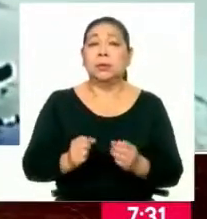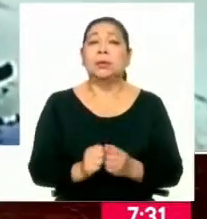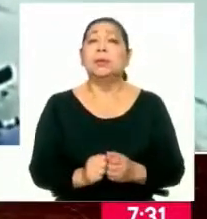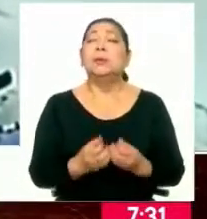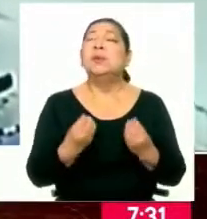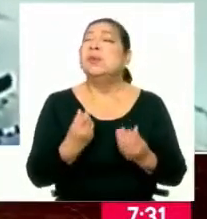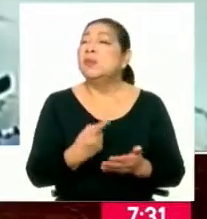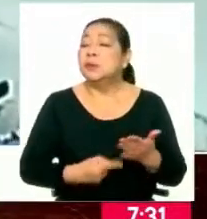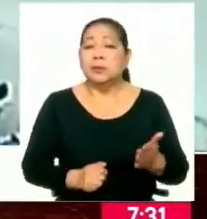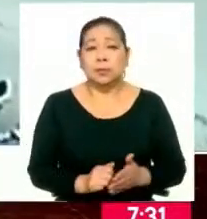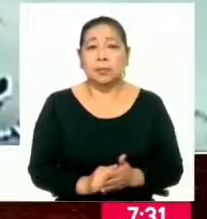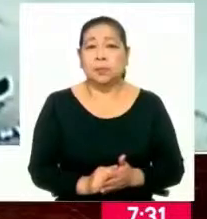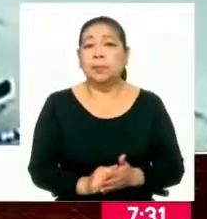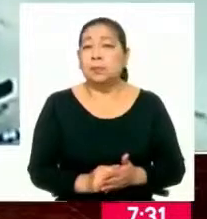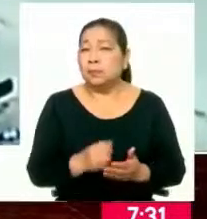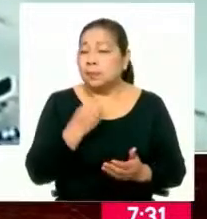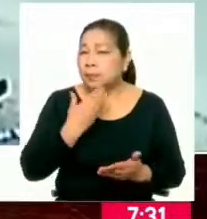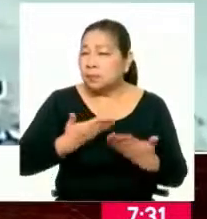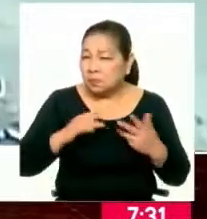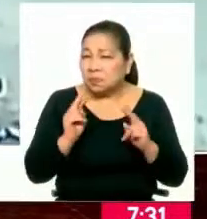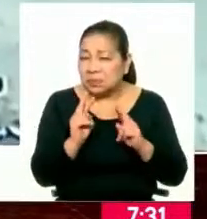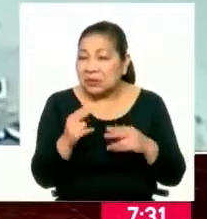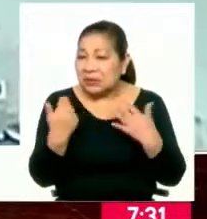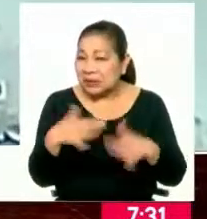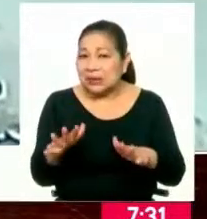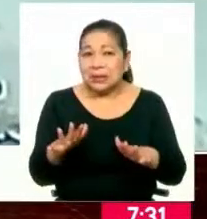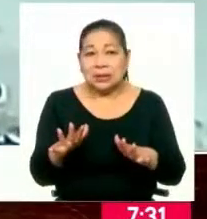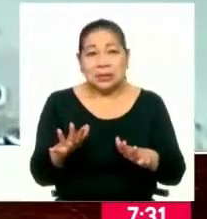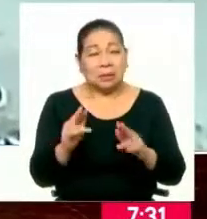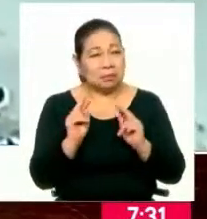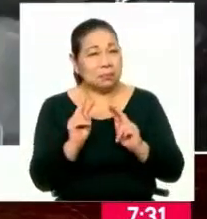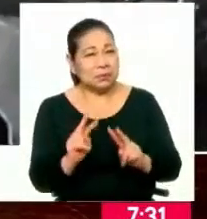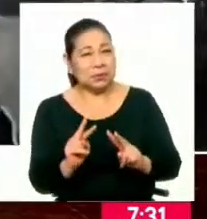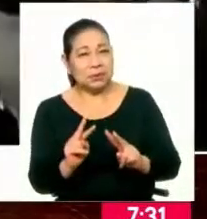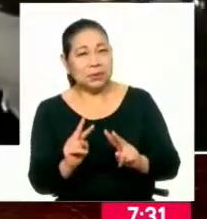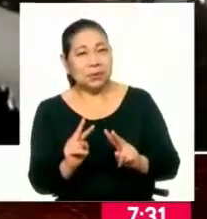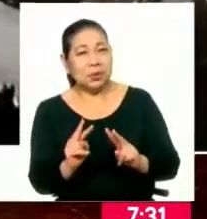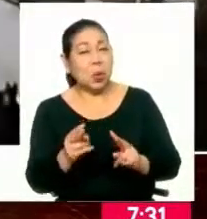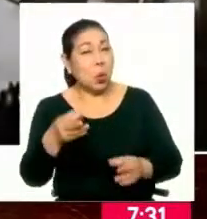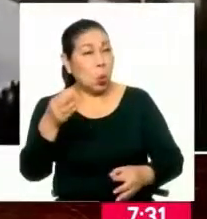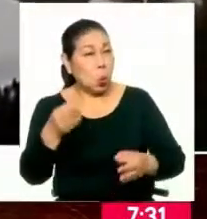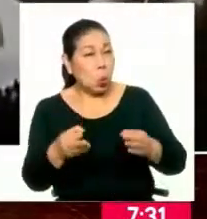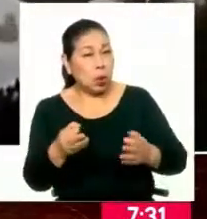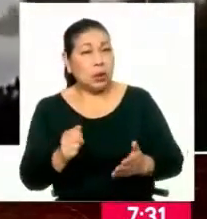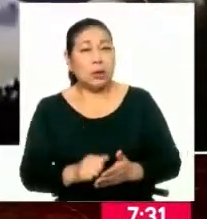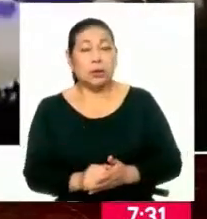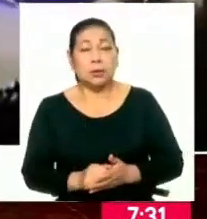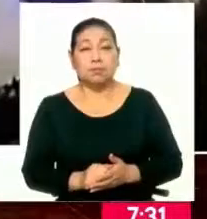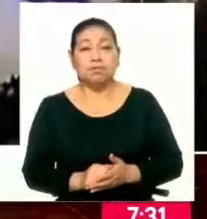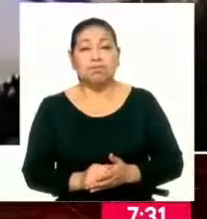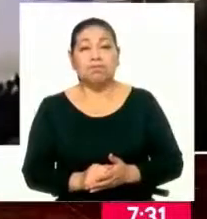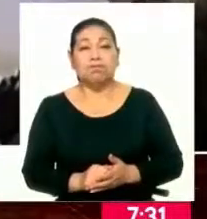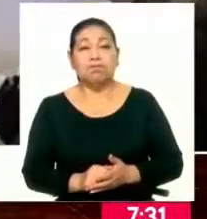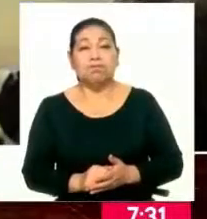particular? Porque sería un caso ya visto en este juzgado de flagrancia.